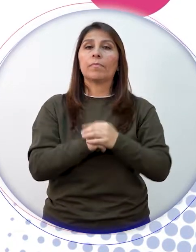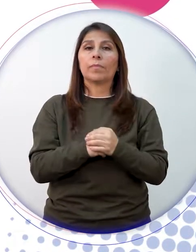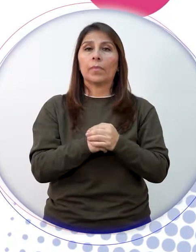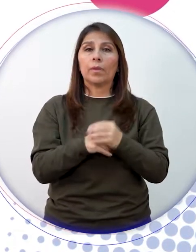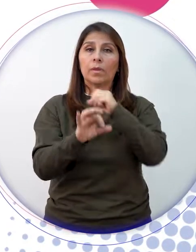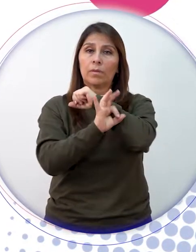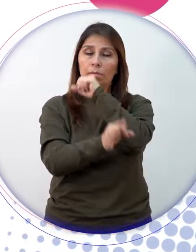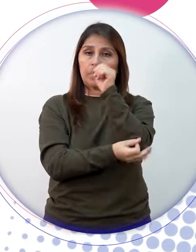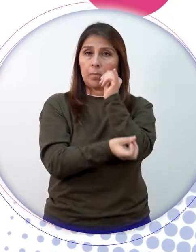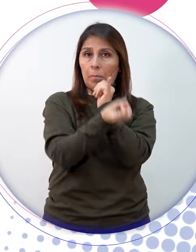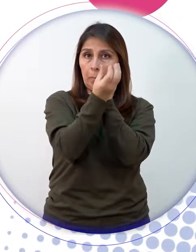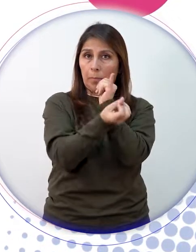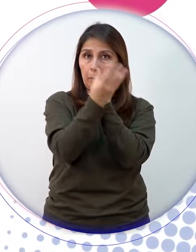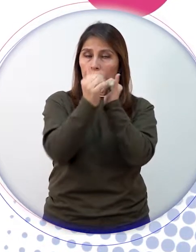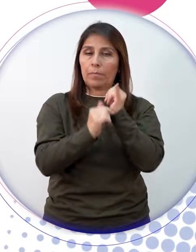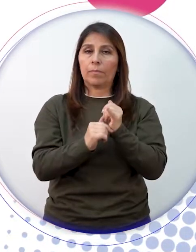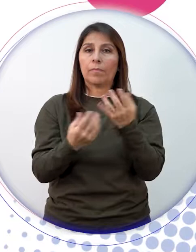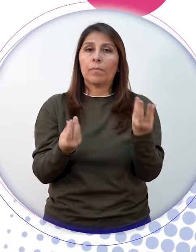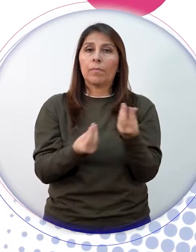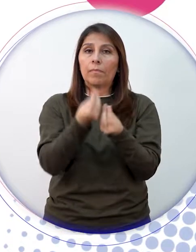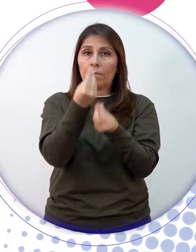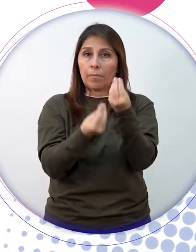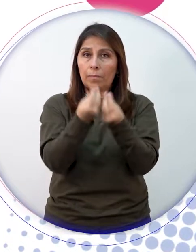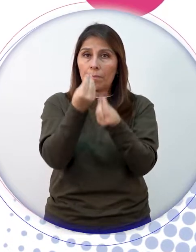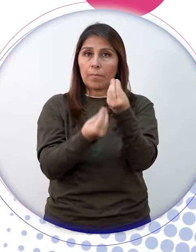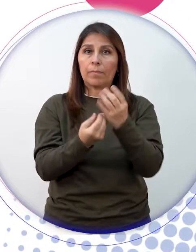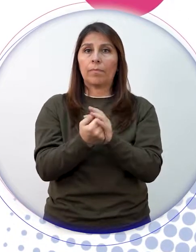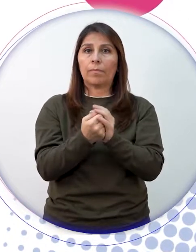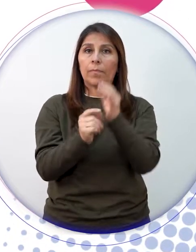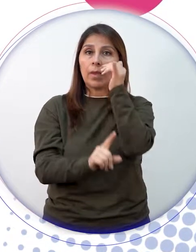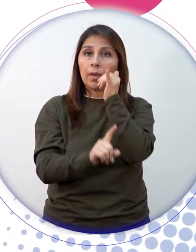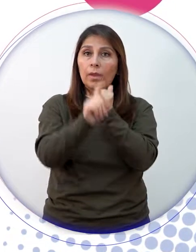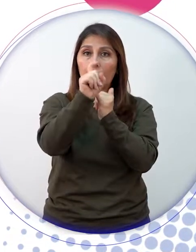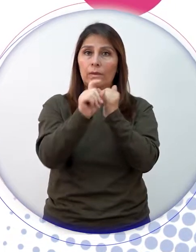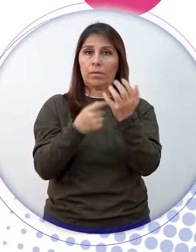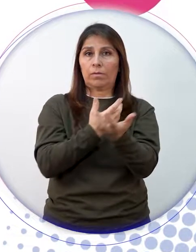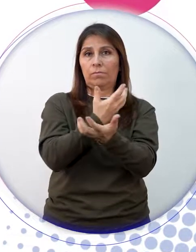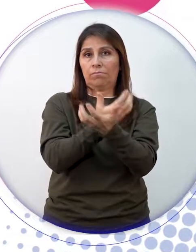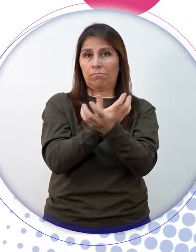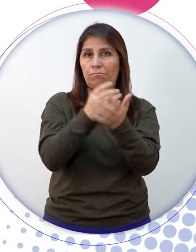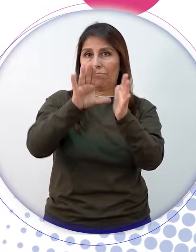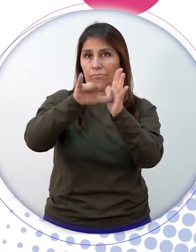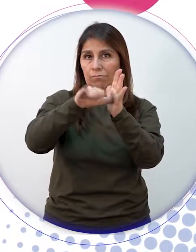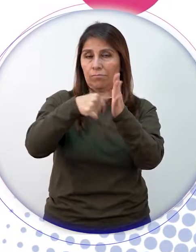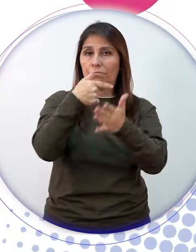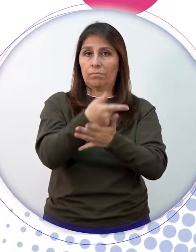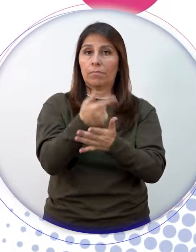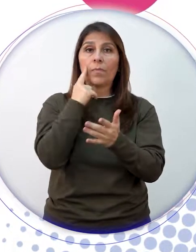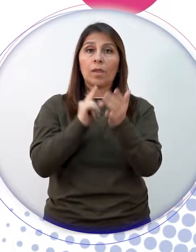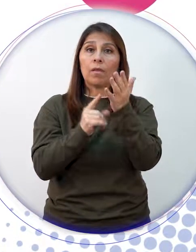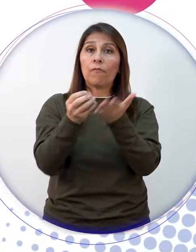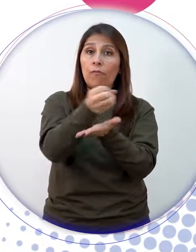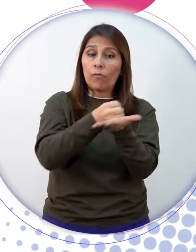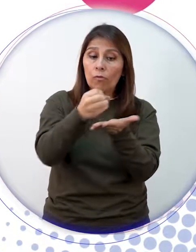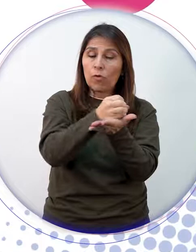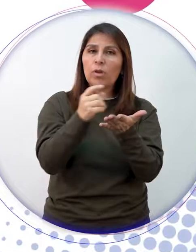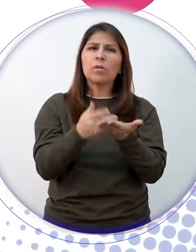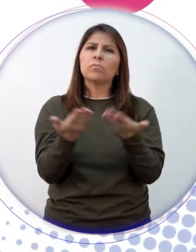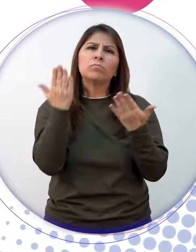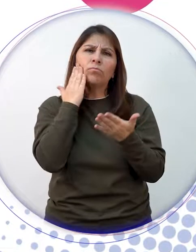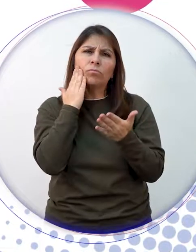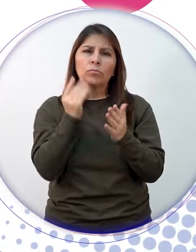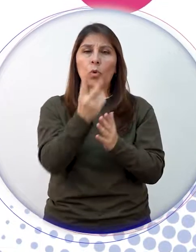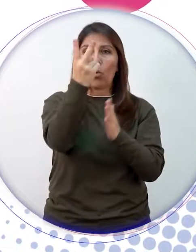Matemáticas, Psicopedagogía, Física, Ciencias Sociales, Ideología para el periodo